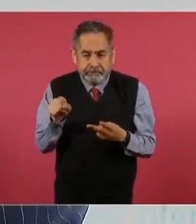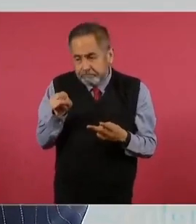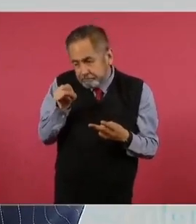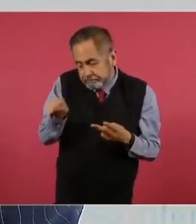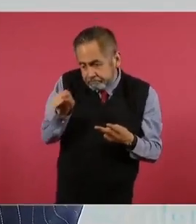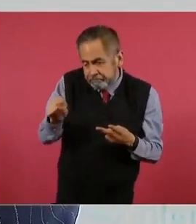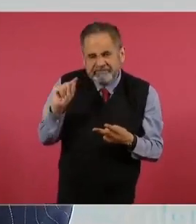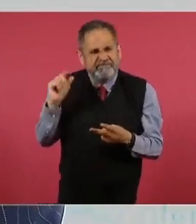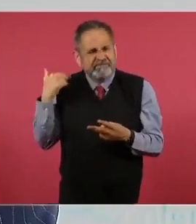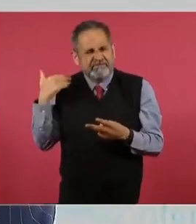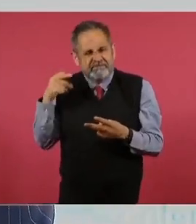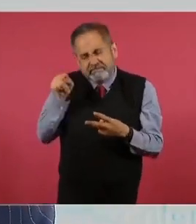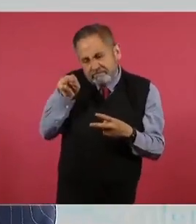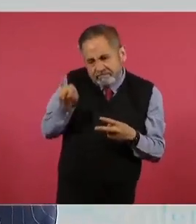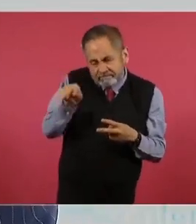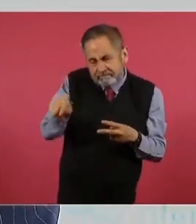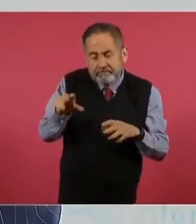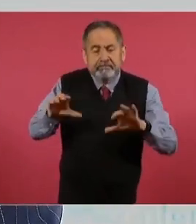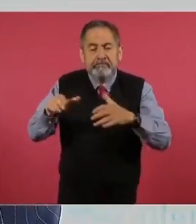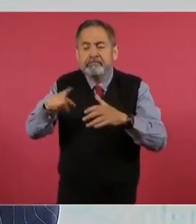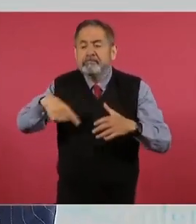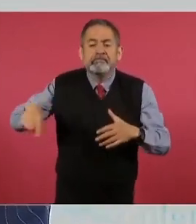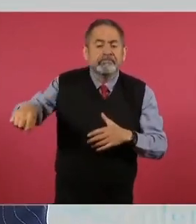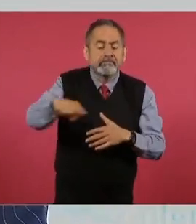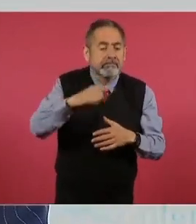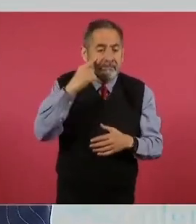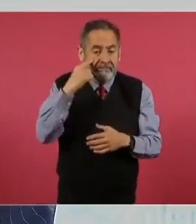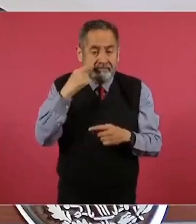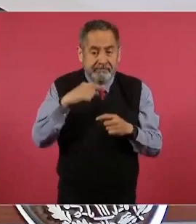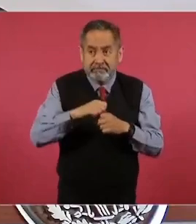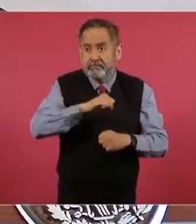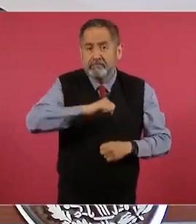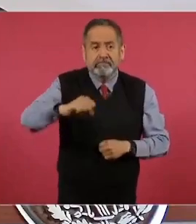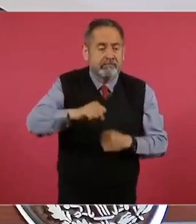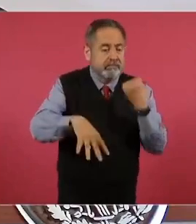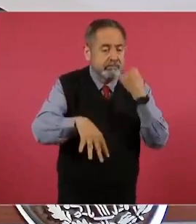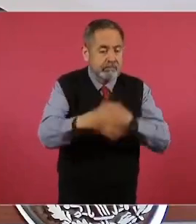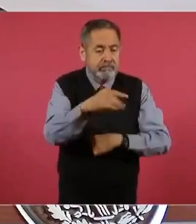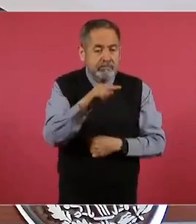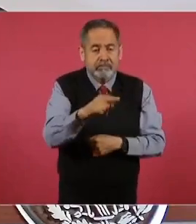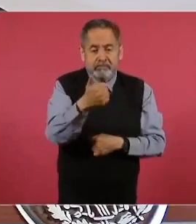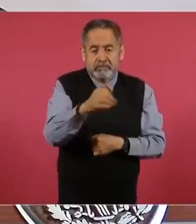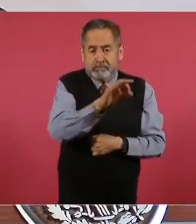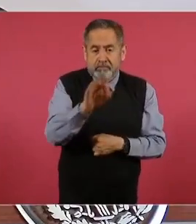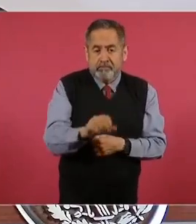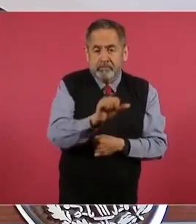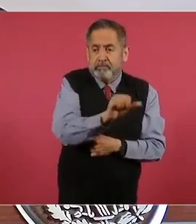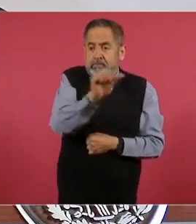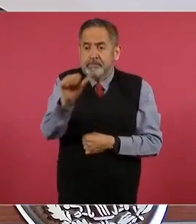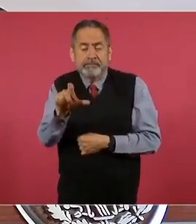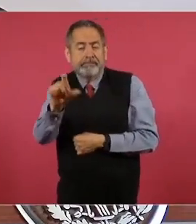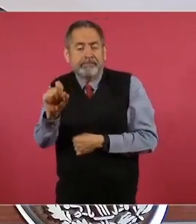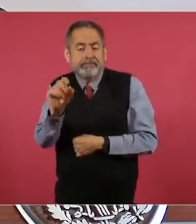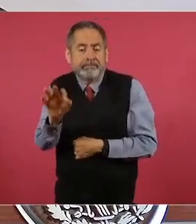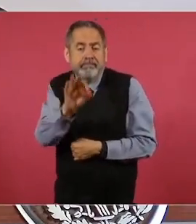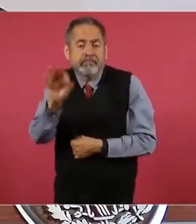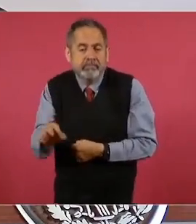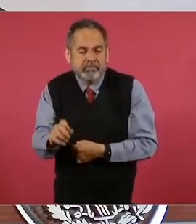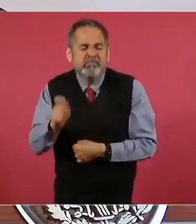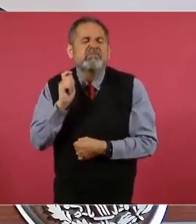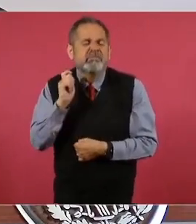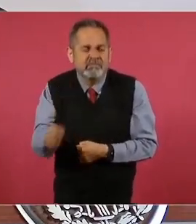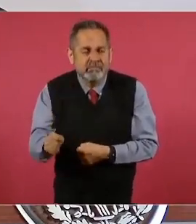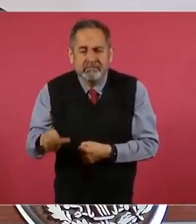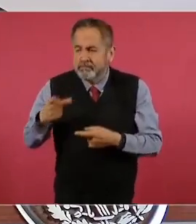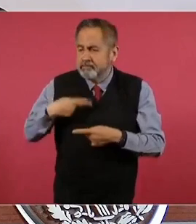en los últimos años ha crecido de catorce punto seis por ciento a veinte por ciento el porcentaje de la